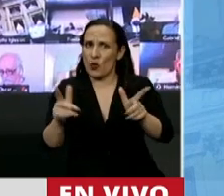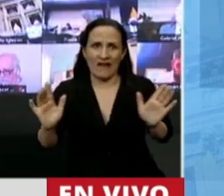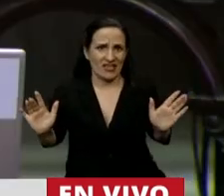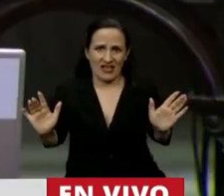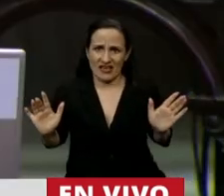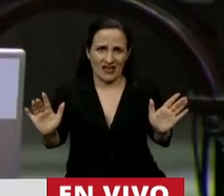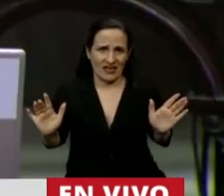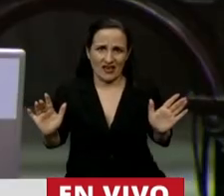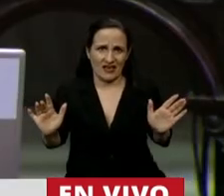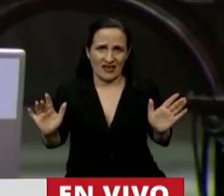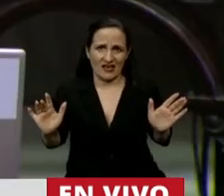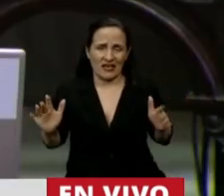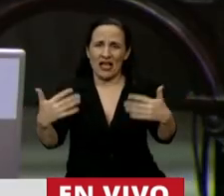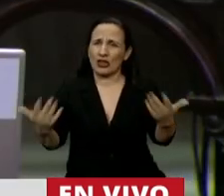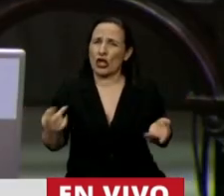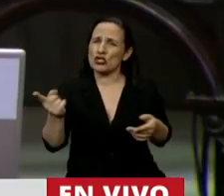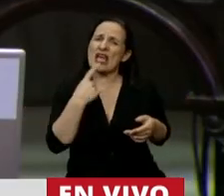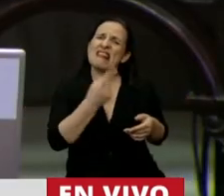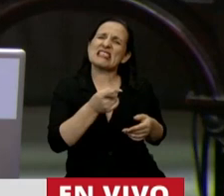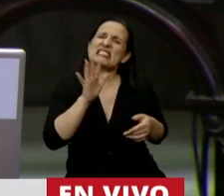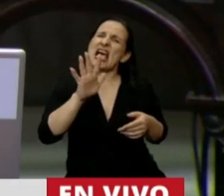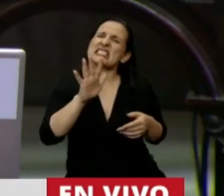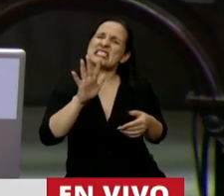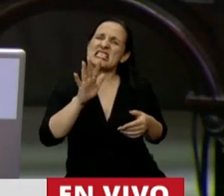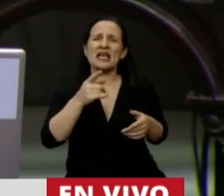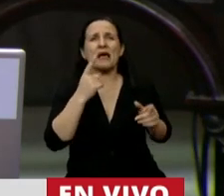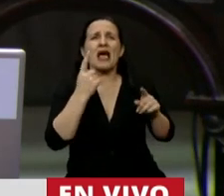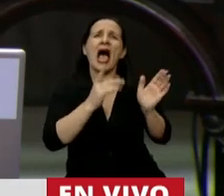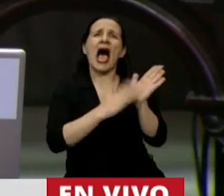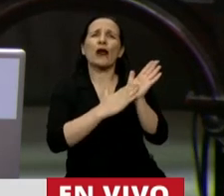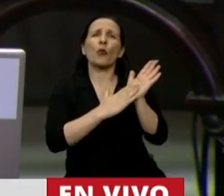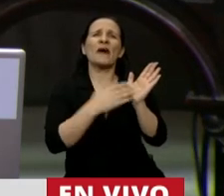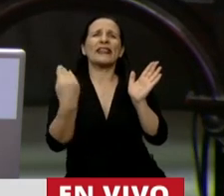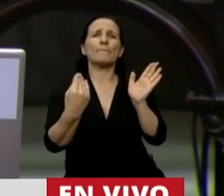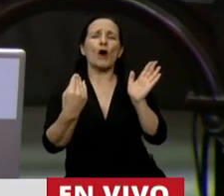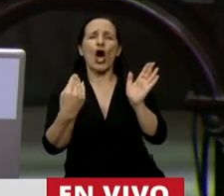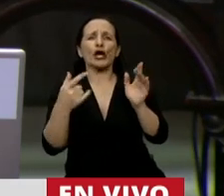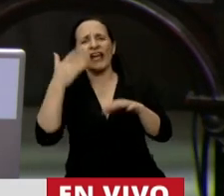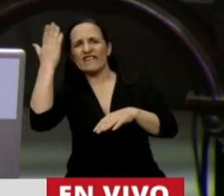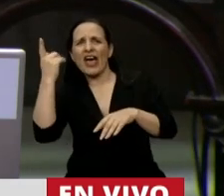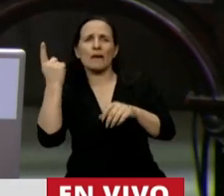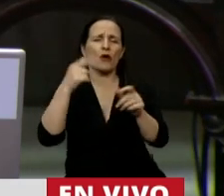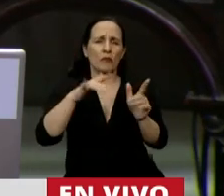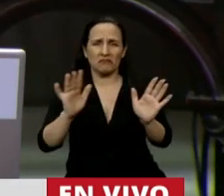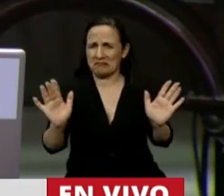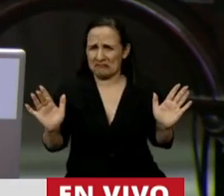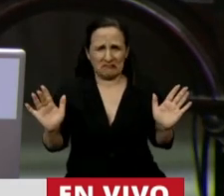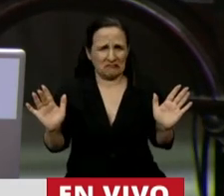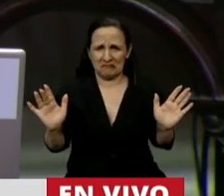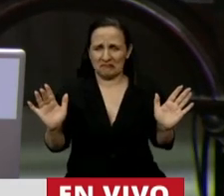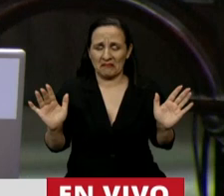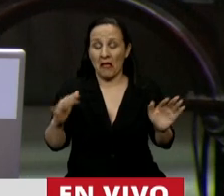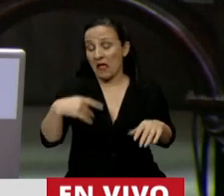Entonces, carece de toda legitimidad esa argumentación. Y finalmente, quiero